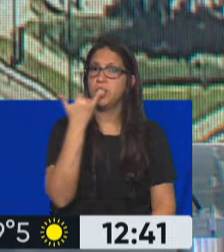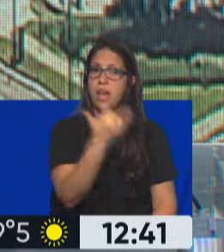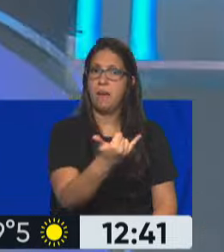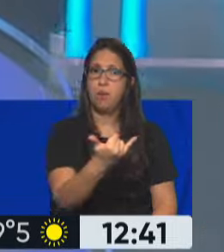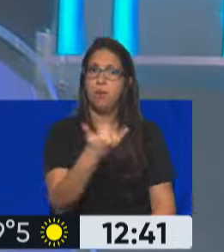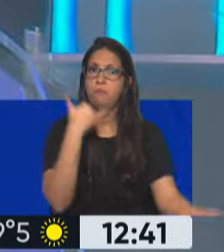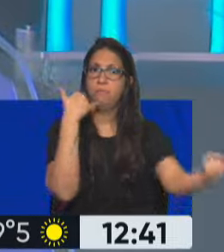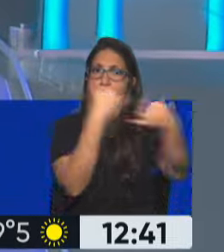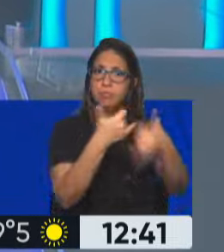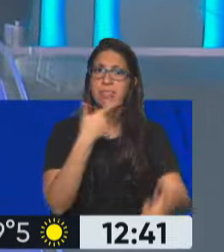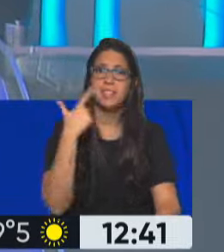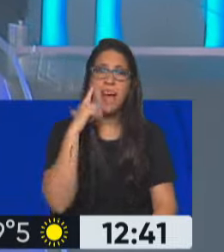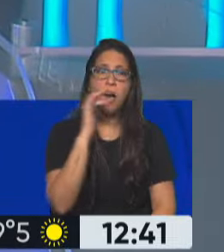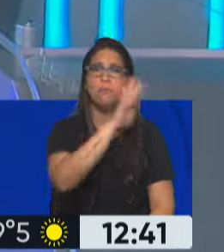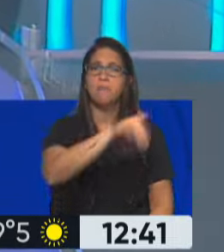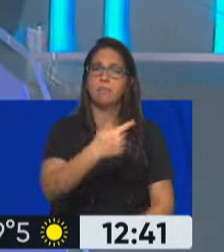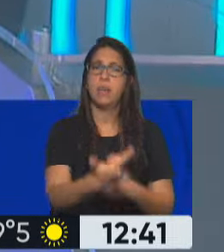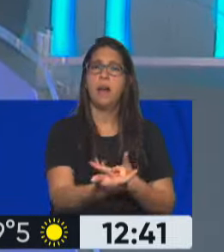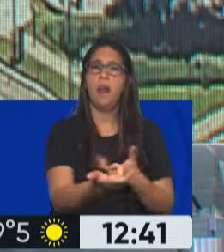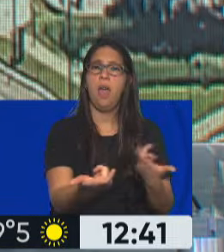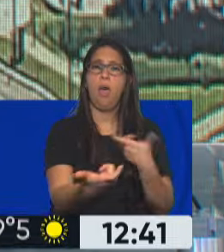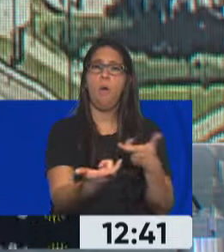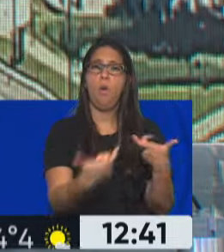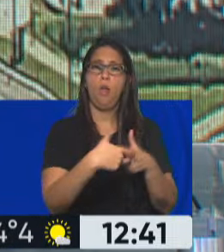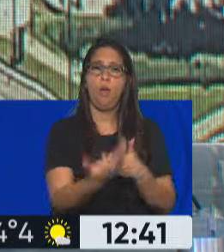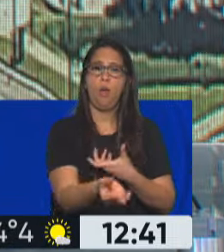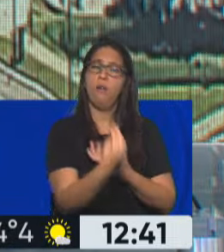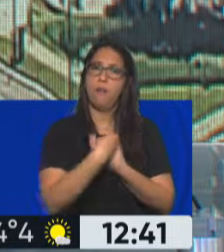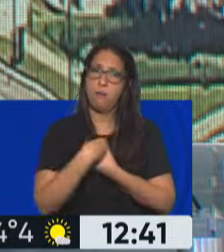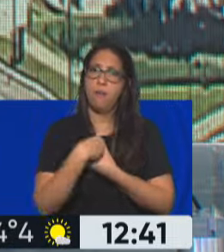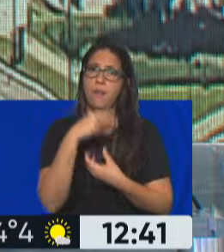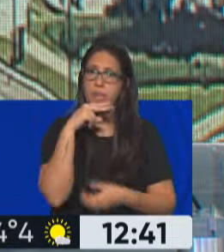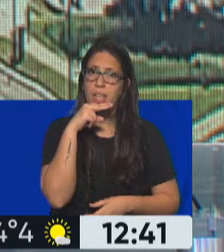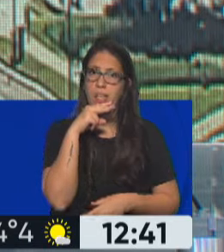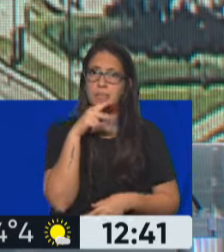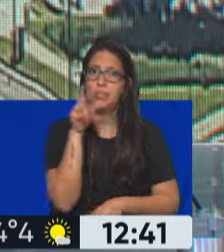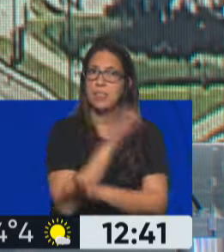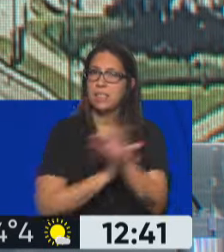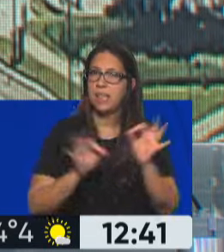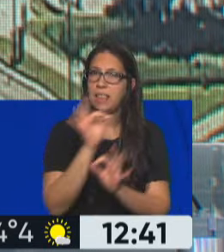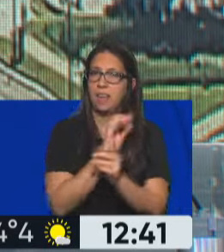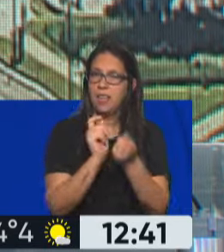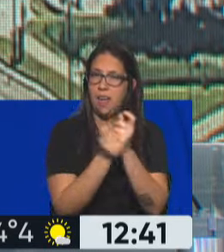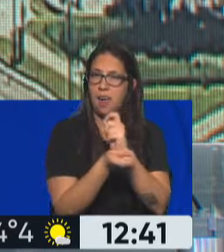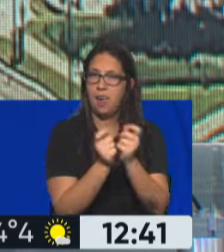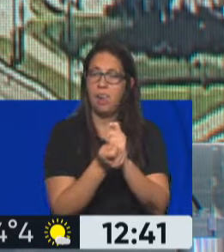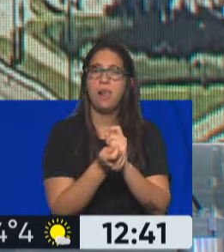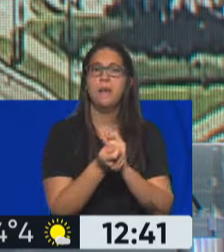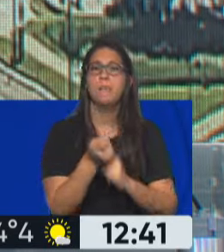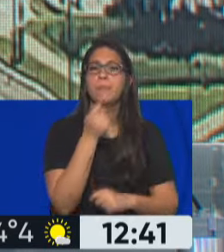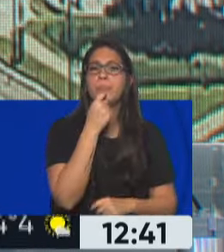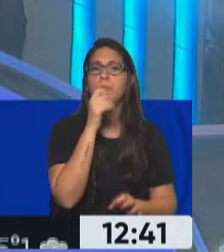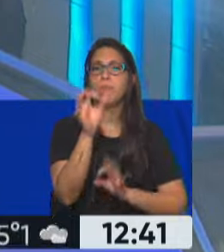con Sago para convocarlo a la reunión del día viernes. Cambio de estrategia en torno a discutir los